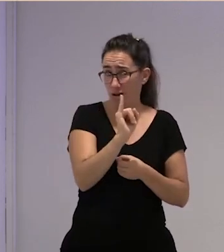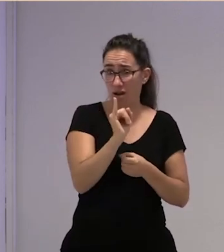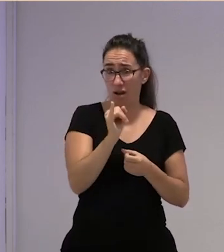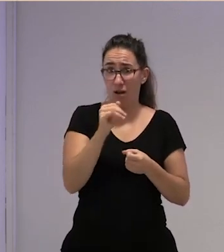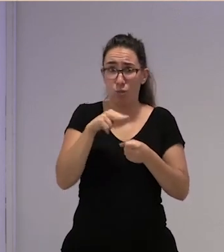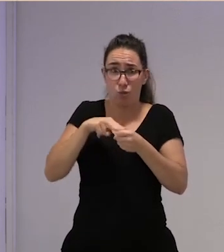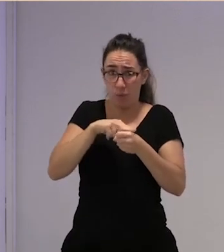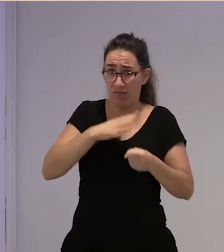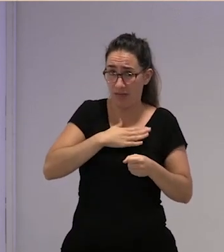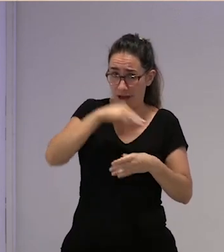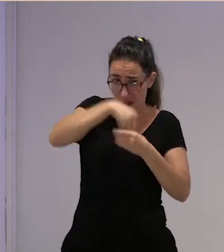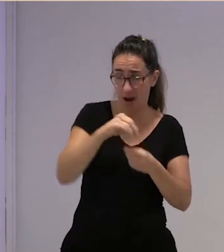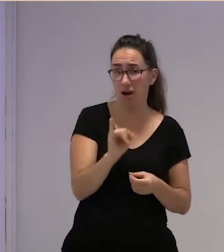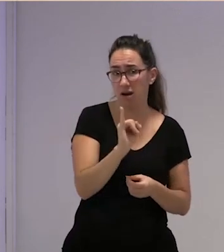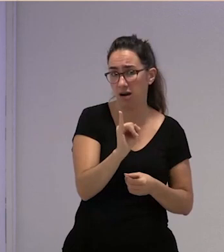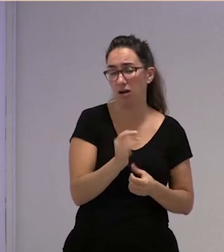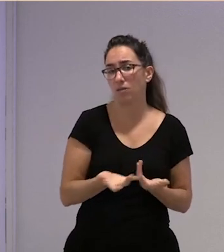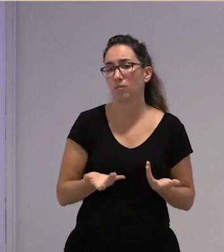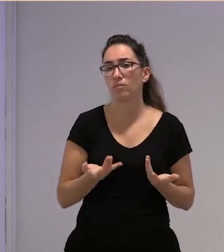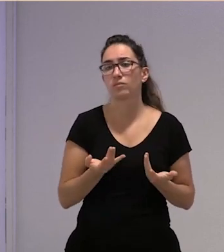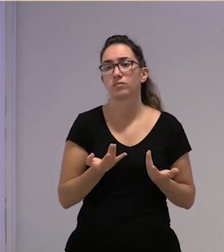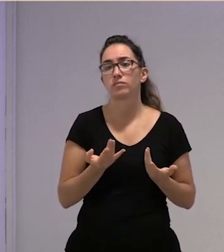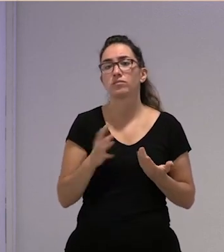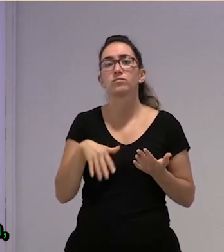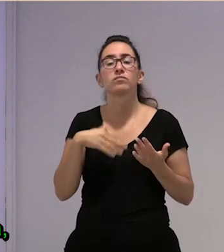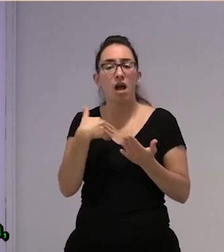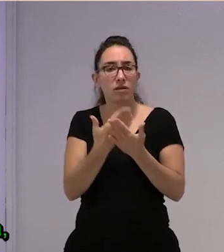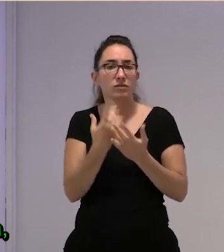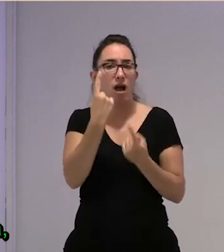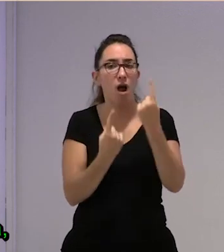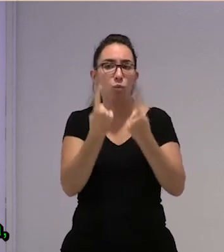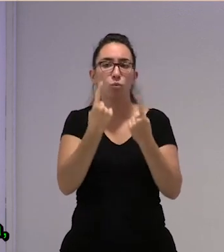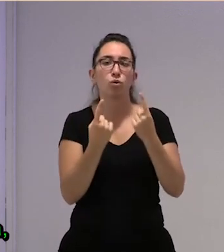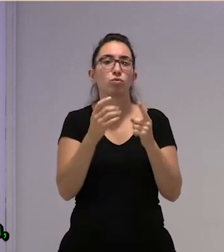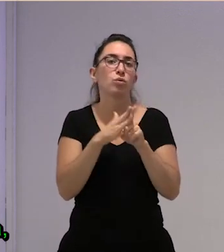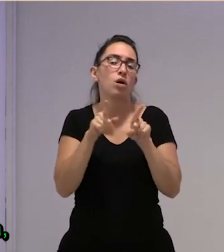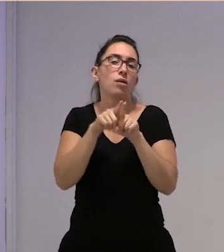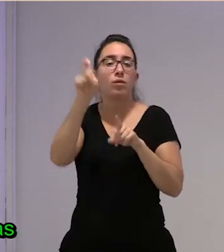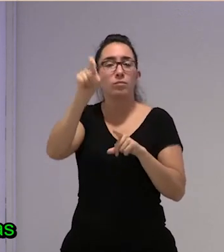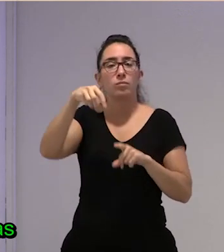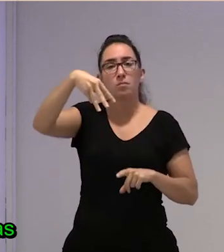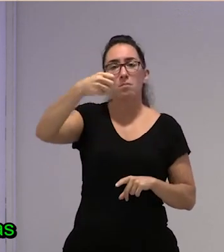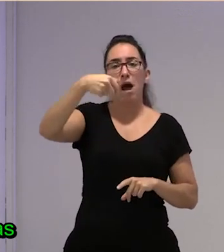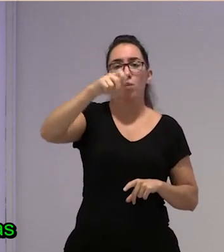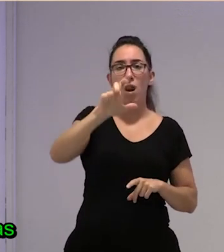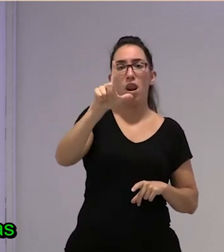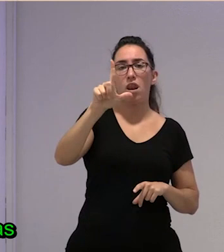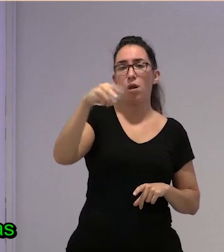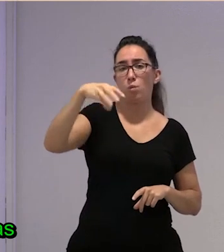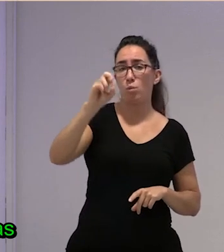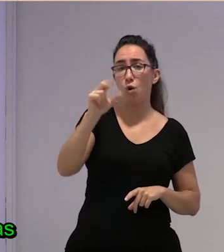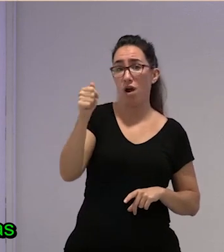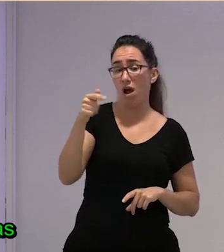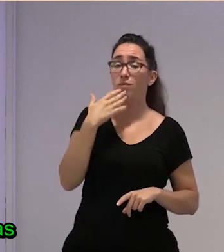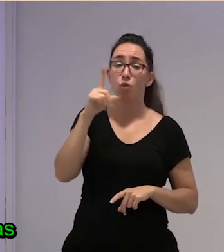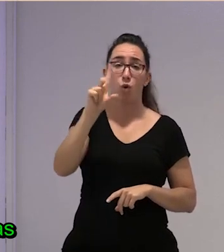nuestra provincia y ahora los alcaldes hay algunos que se están dedicando como el señor Manuel Mola de Lucena a cortar la fuente